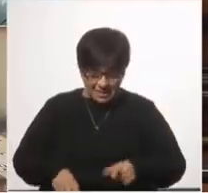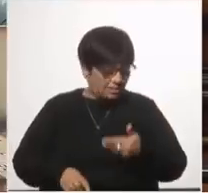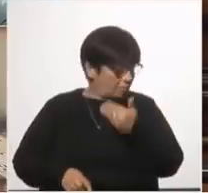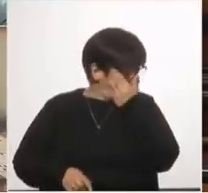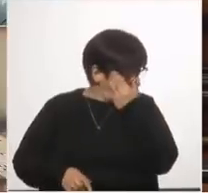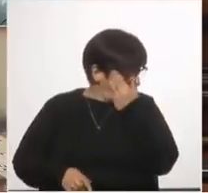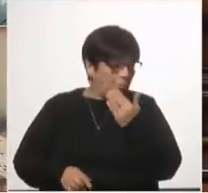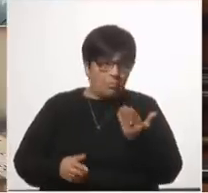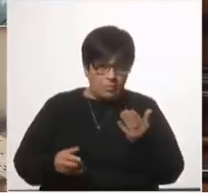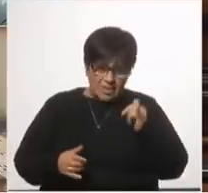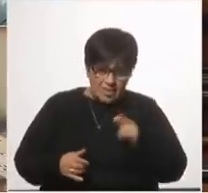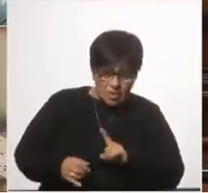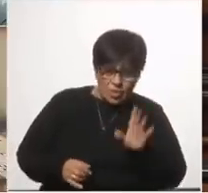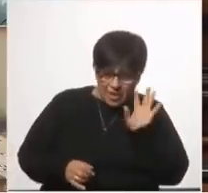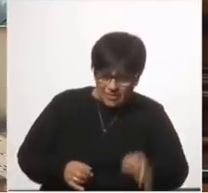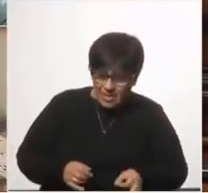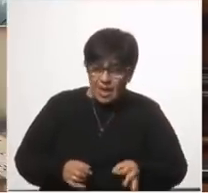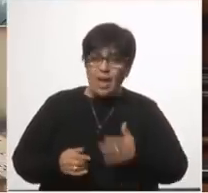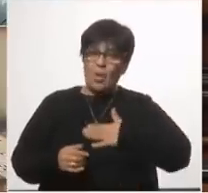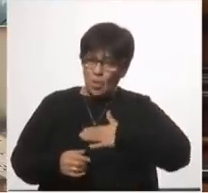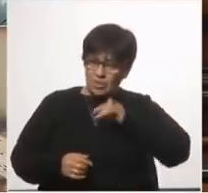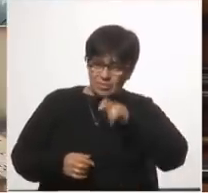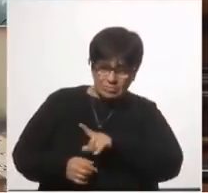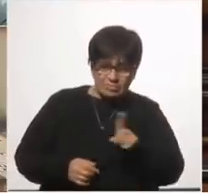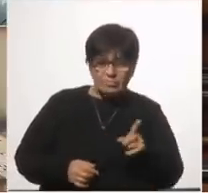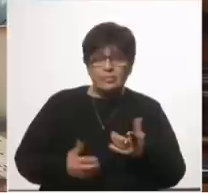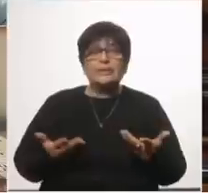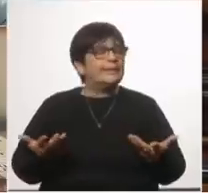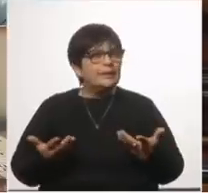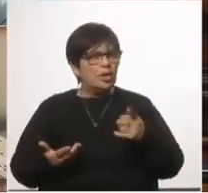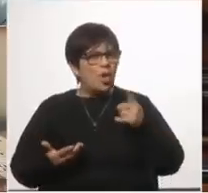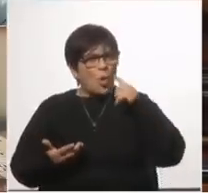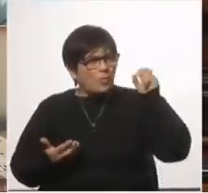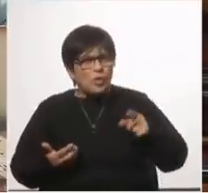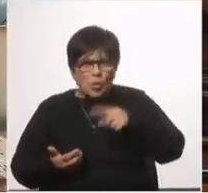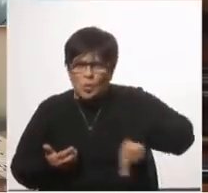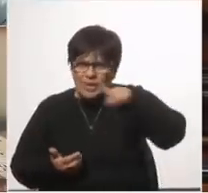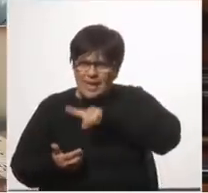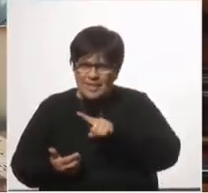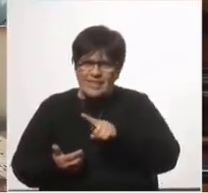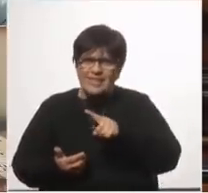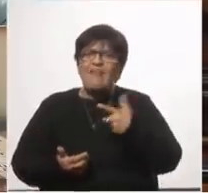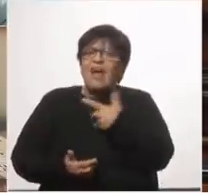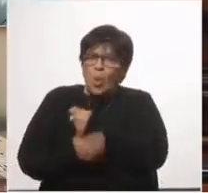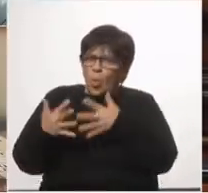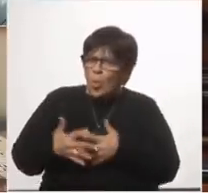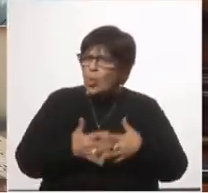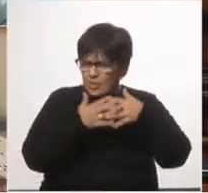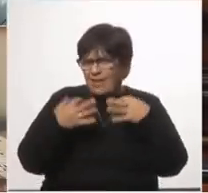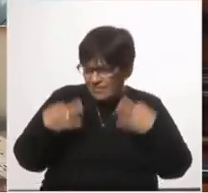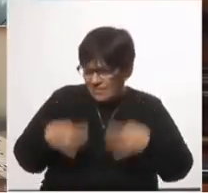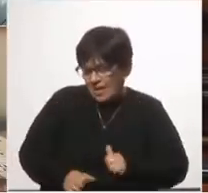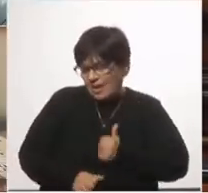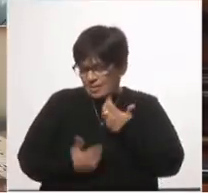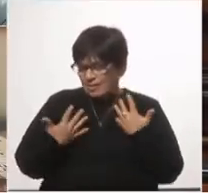tanto de ese rechazo? ¿estuvieron de acuerdo con ese rechazo? ¿no creyeron que la opción Pfizer hubiera sido una opción adecuada en